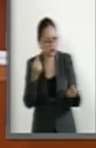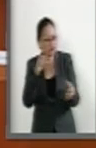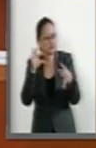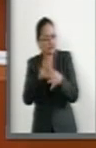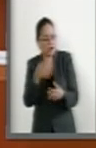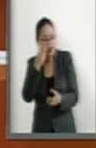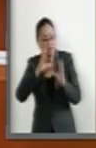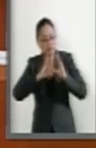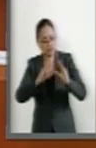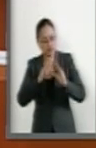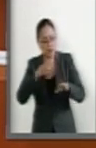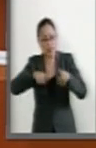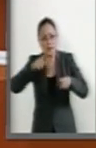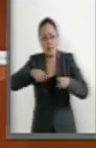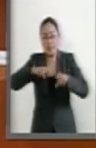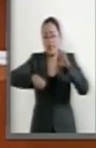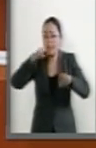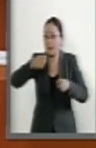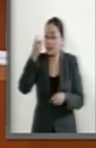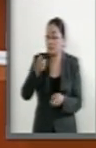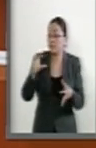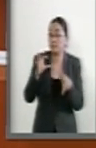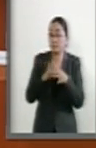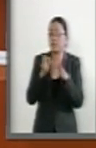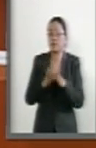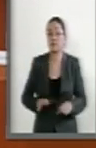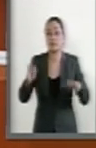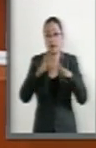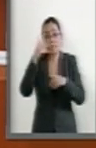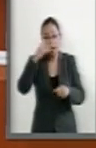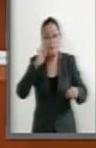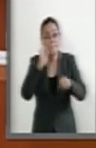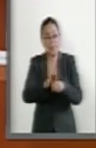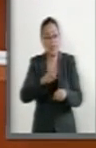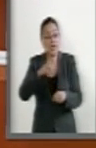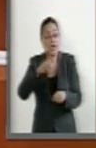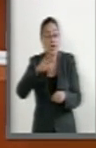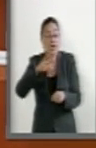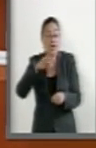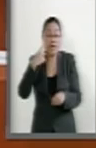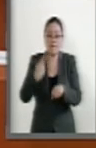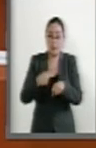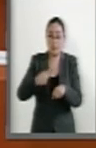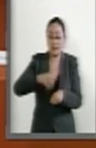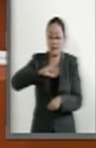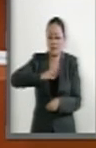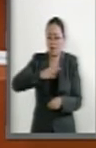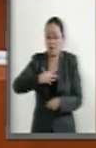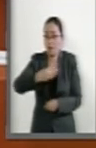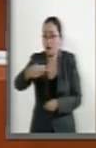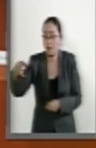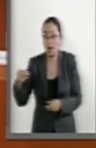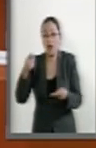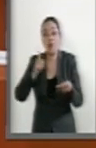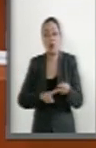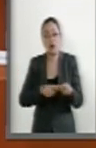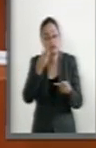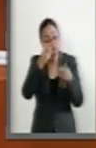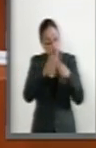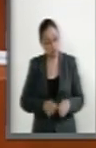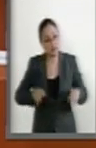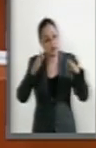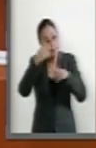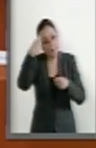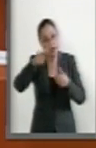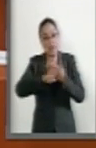de las medidas más eficaces para protegerlos contra enfermedades de transmisión sexual y es necesaria para